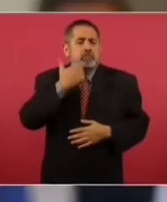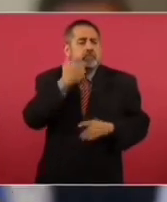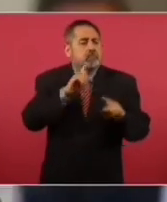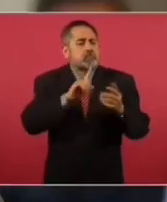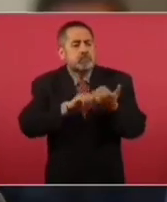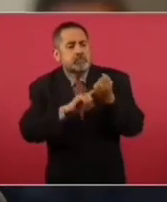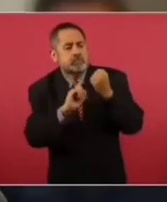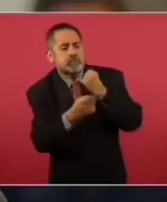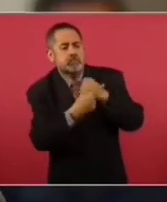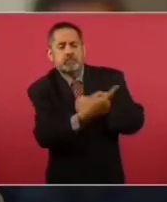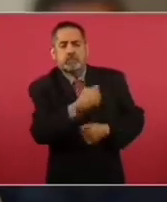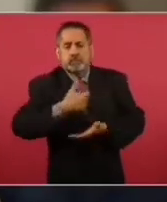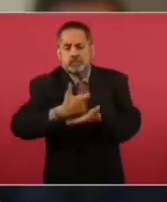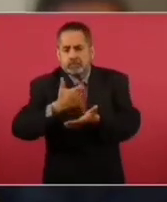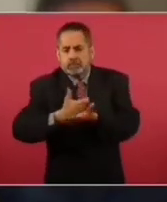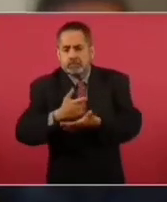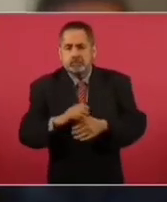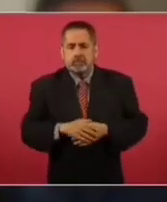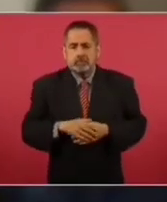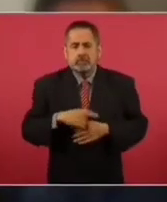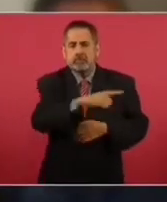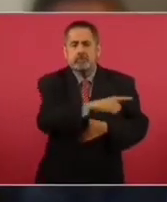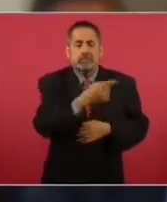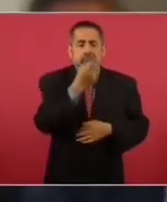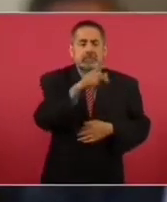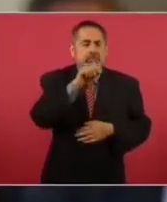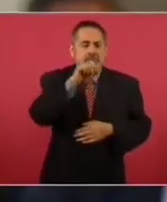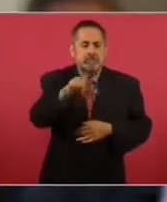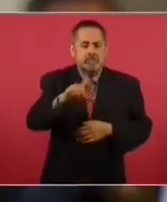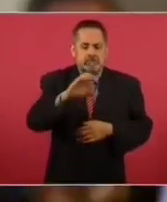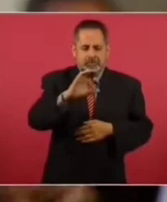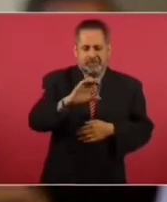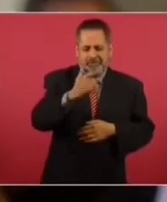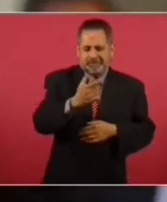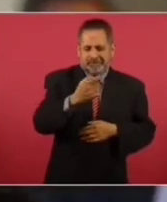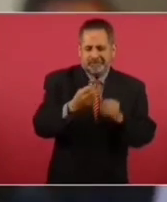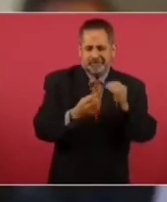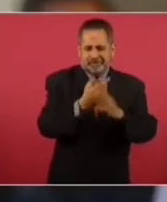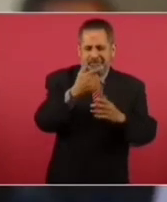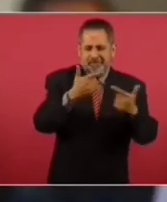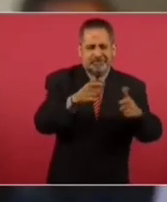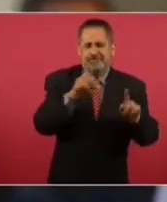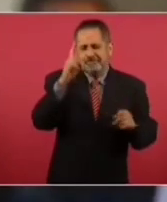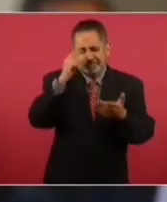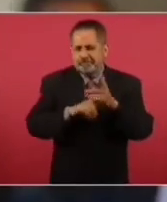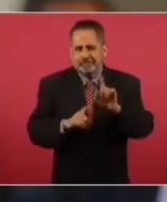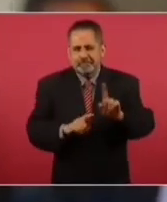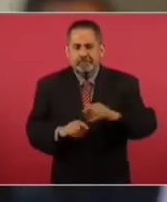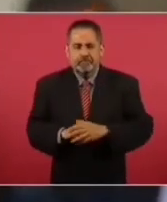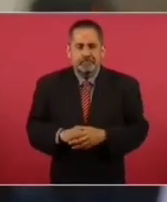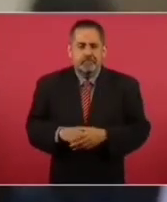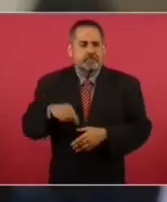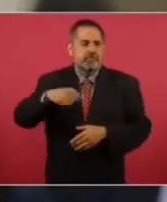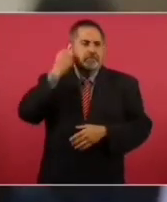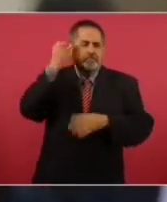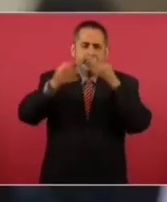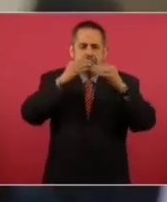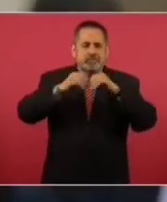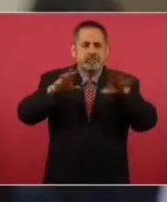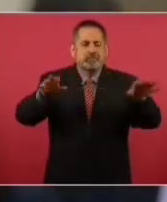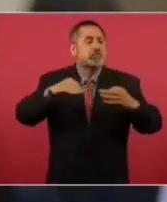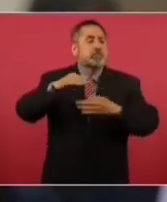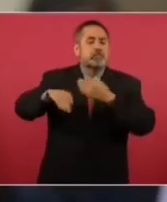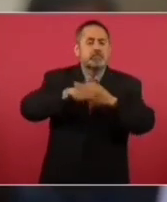está detrás de esta amenaza. Se presentaron como el cártel Jalisco Nueva Generación. Esta conferencia la escucha todo mundo,